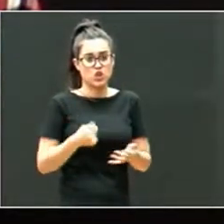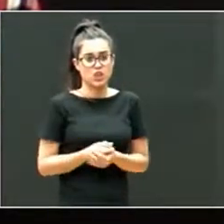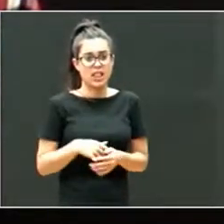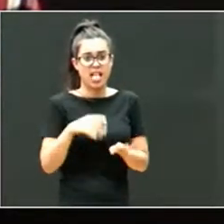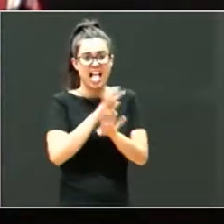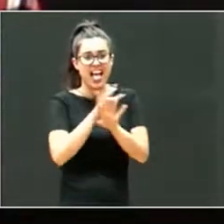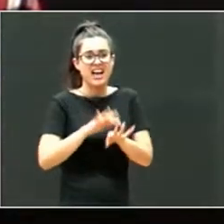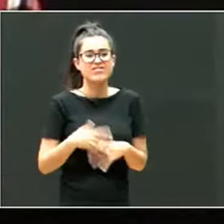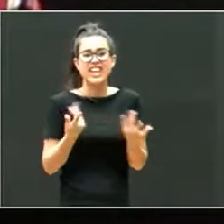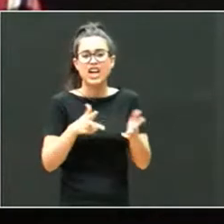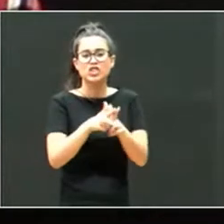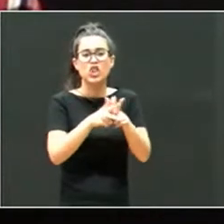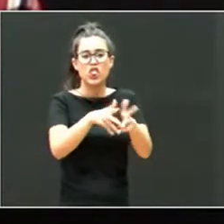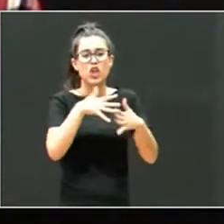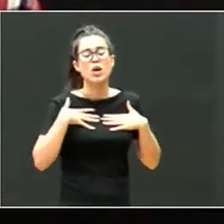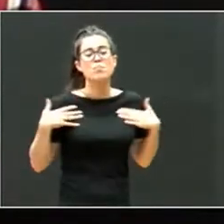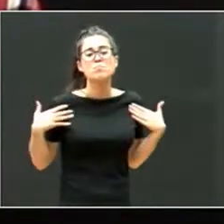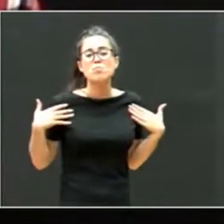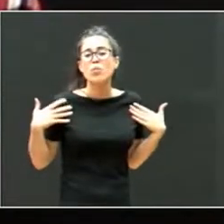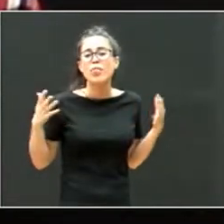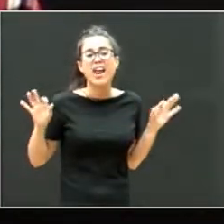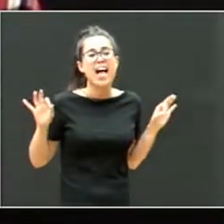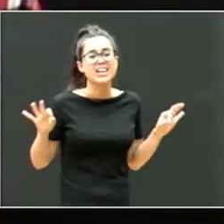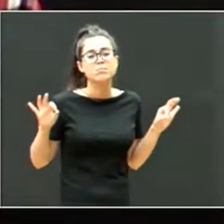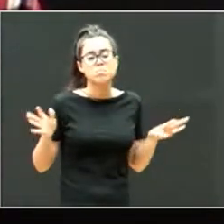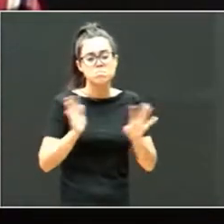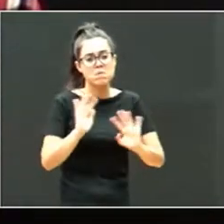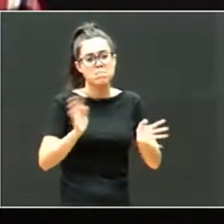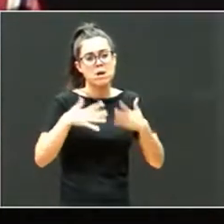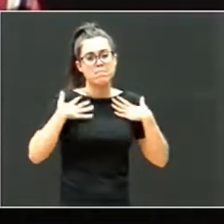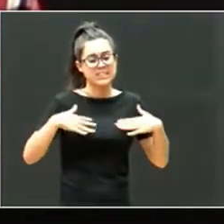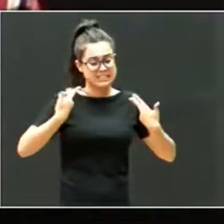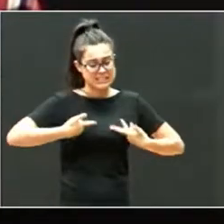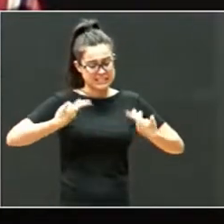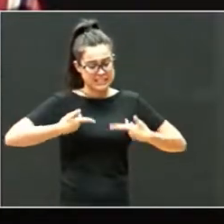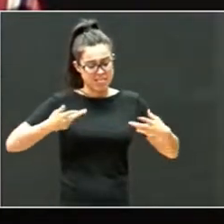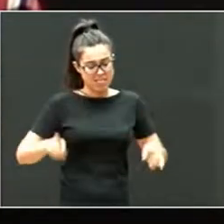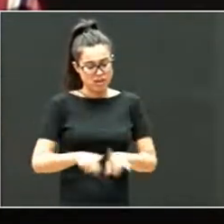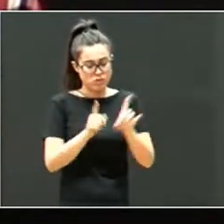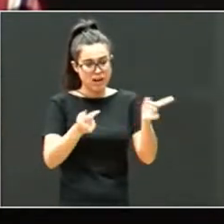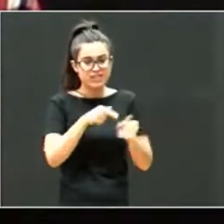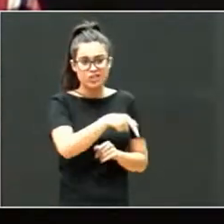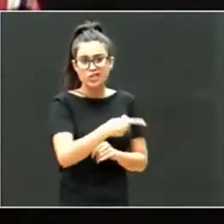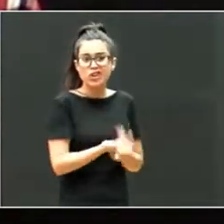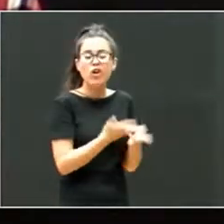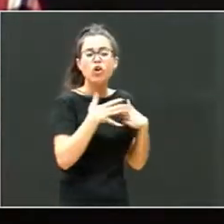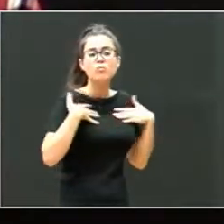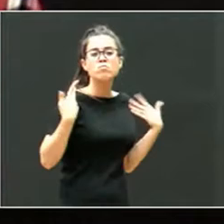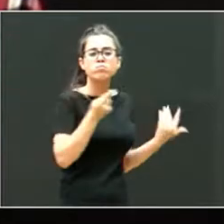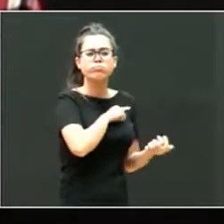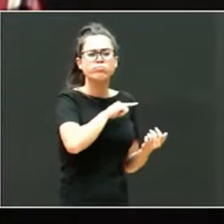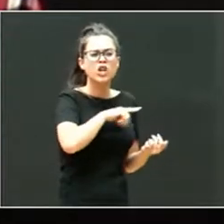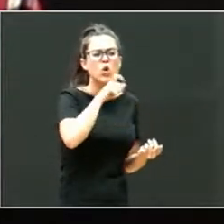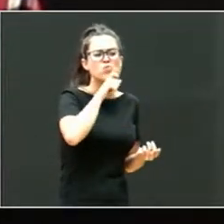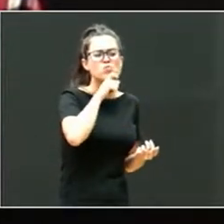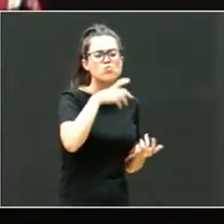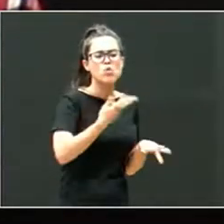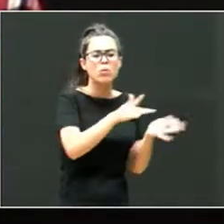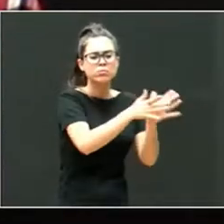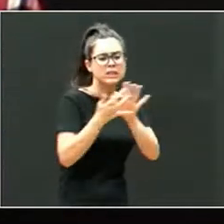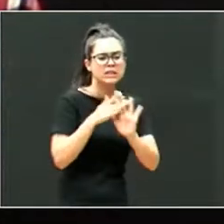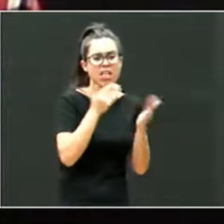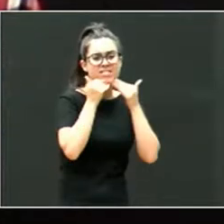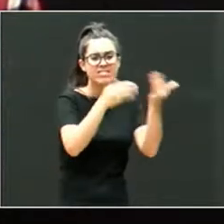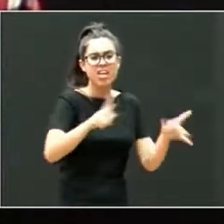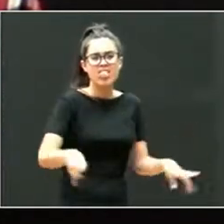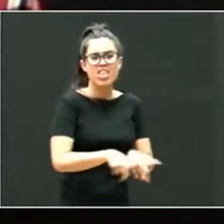socioemocionales, que ya nos explica la teoría del apego, y esos se fabrican en la interacción, en la conexión. Y los hacemos igual, vivas con